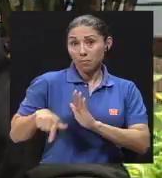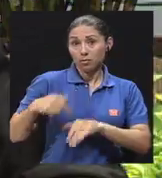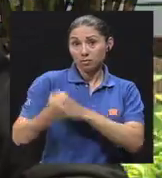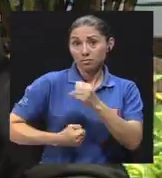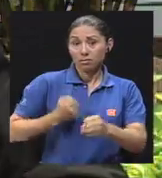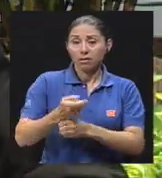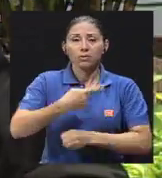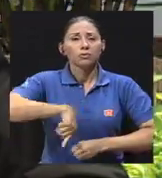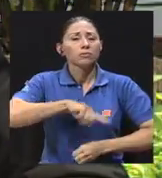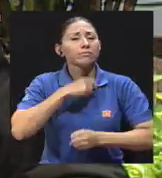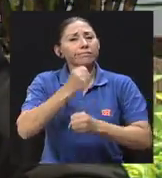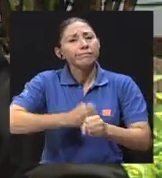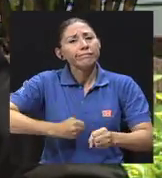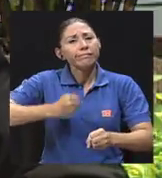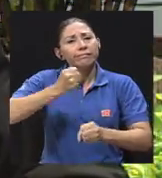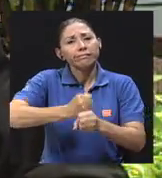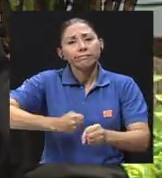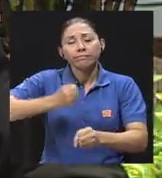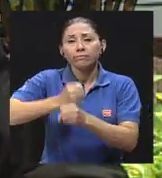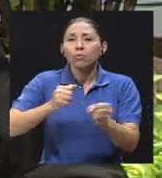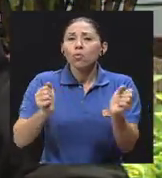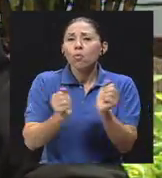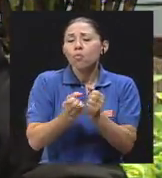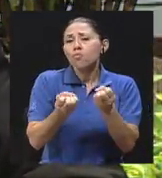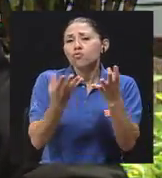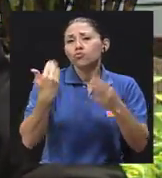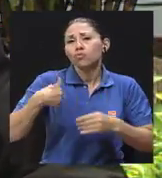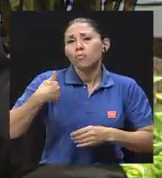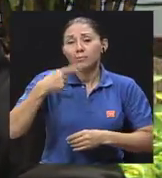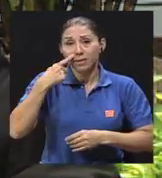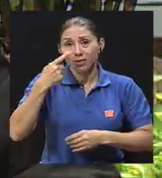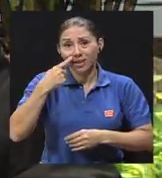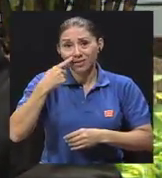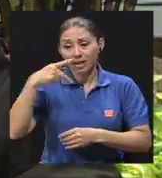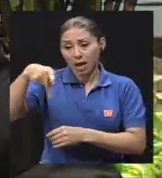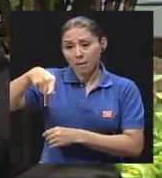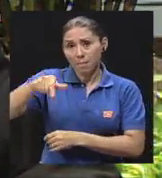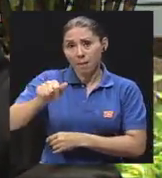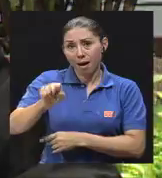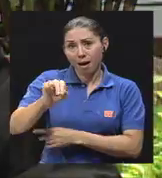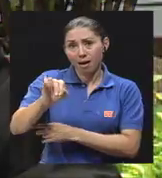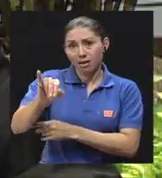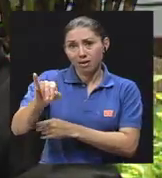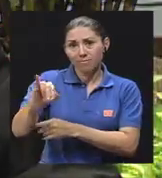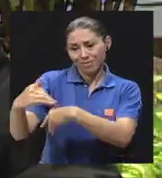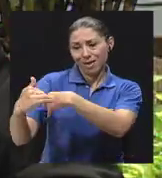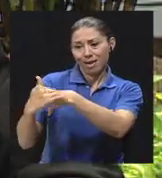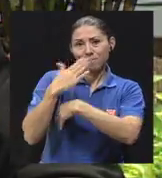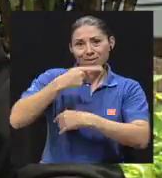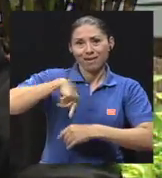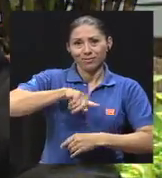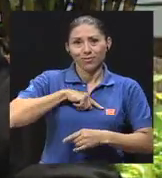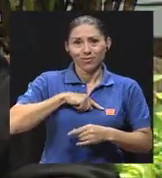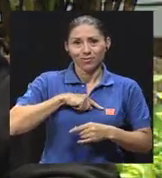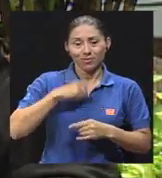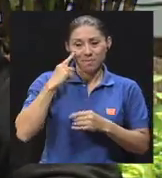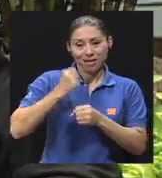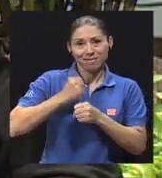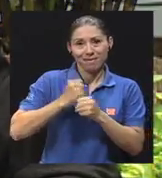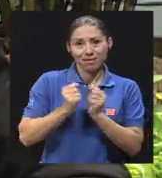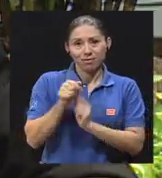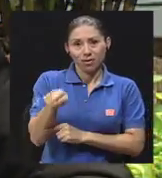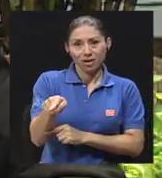este año hemos trabajado con muchos padres, que nos lo envía el Patronato Nacional de la Infancia. Y esos padres,